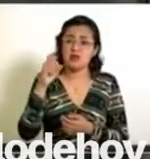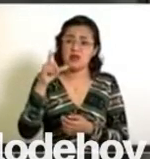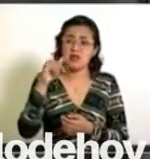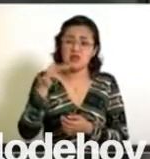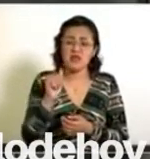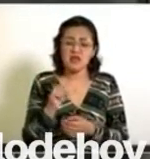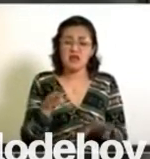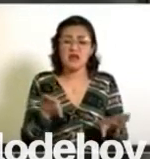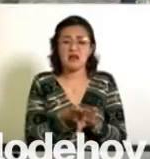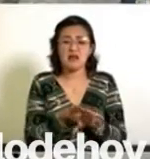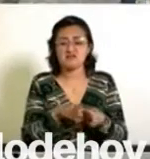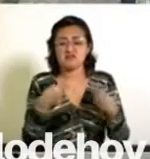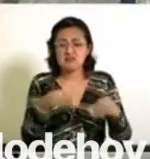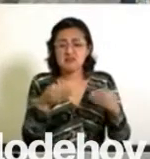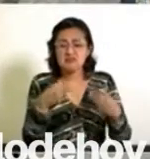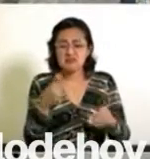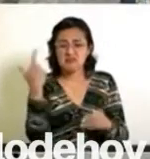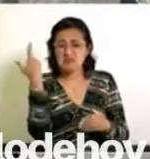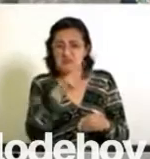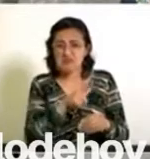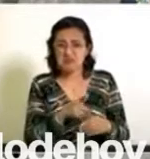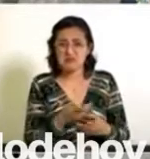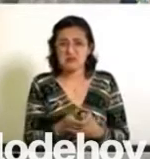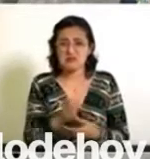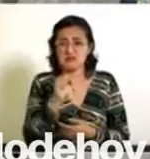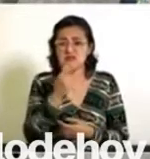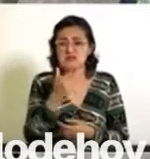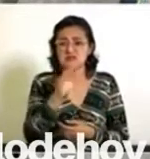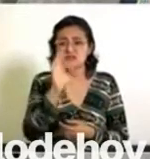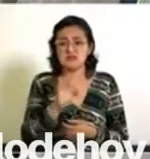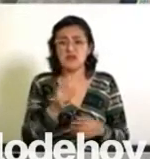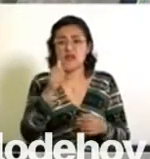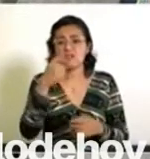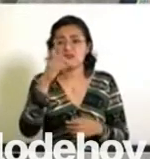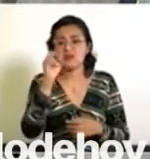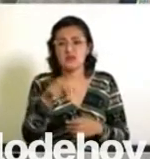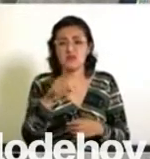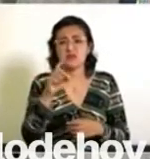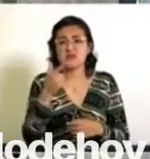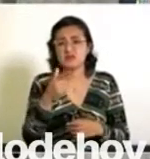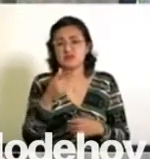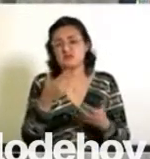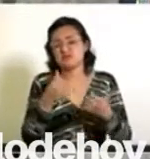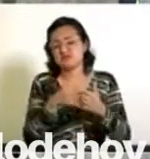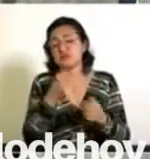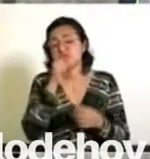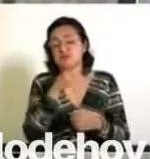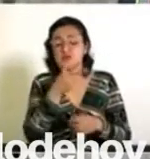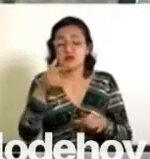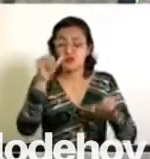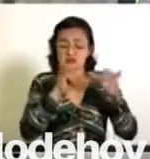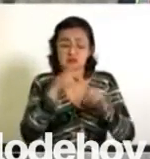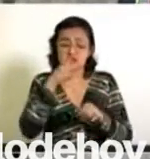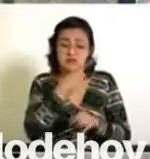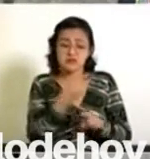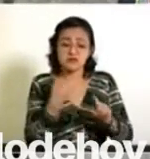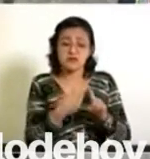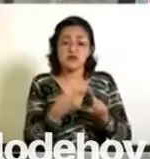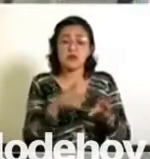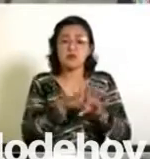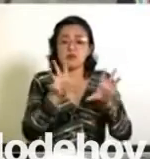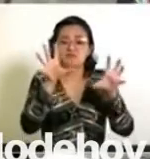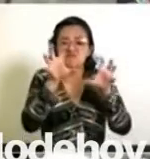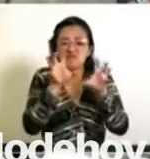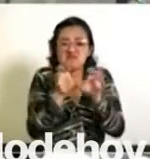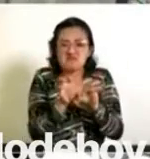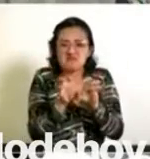67% algodón y 37% poliéster, y los laboratorios señalaron un encogimiento.